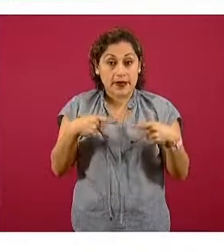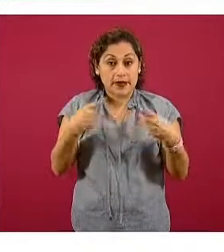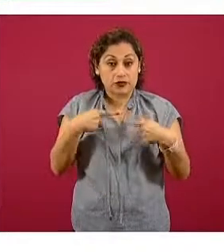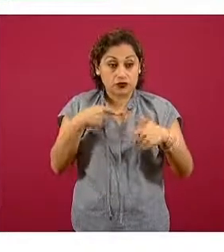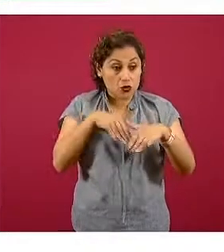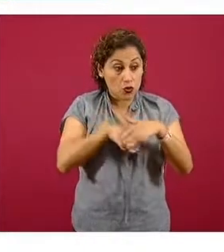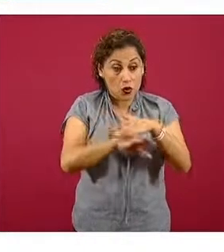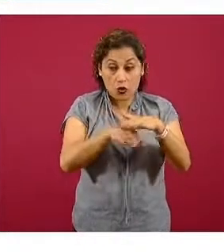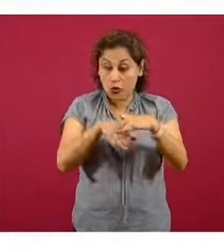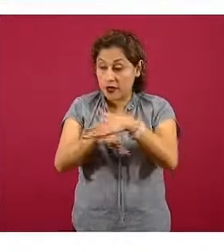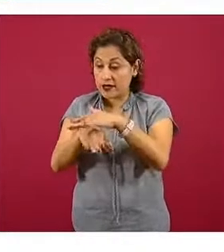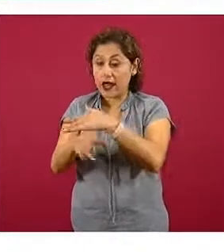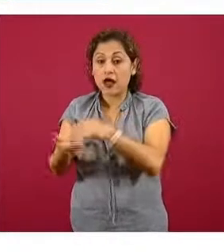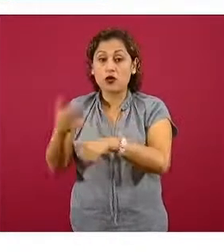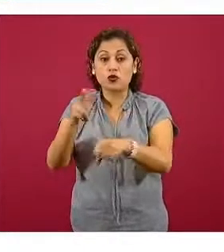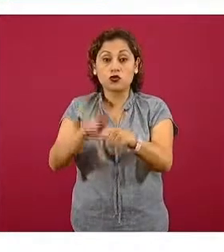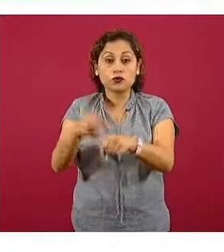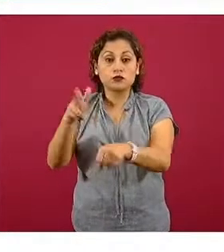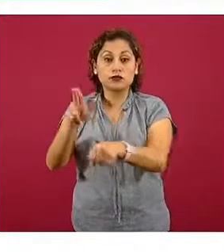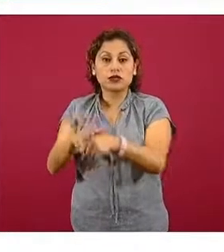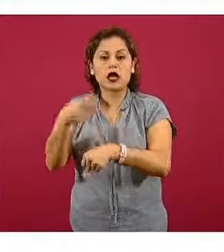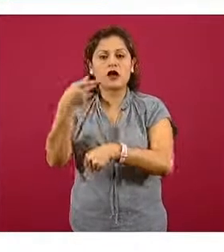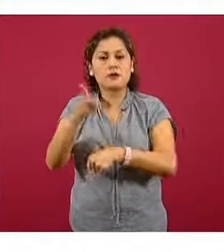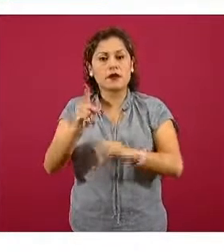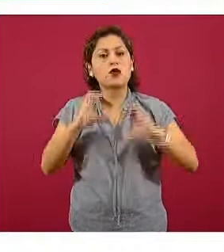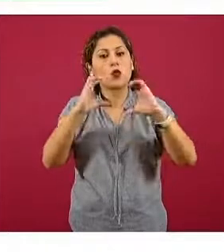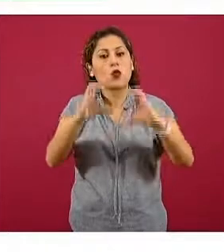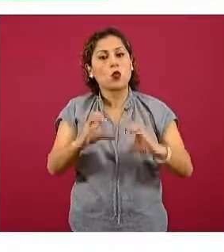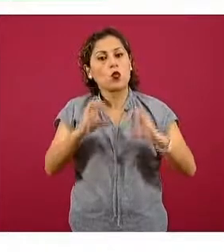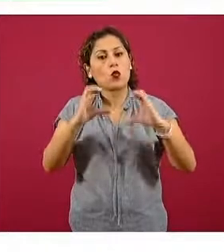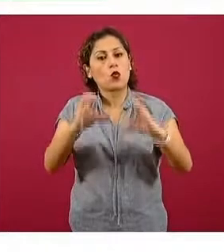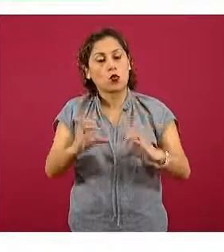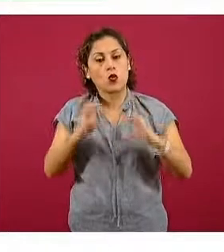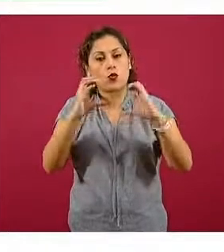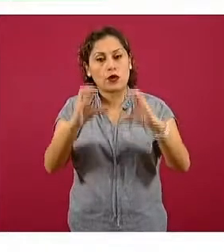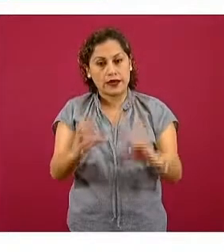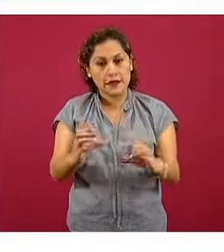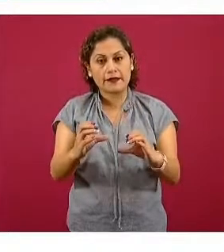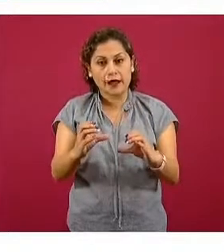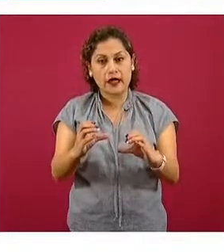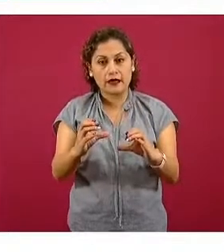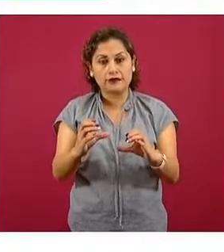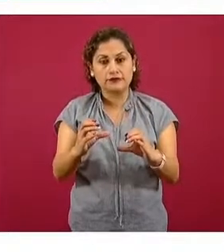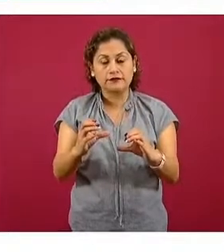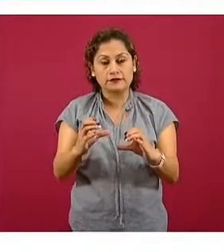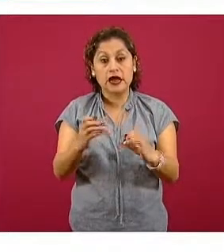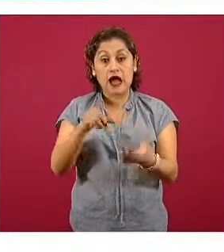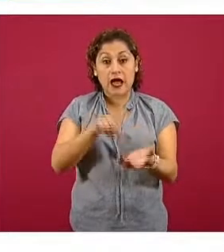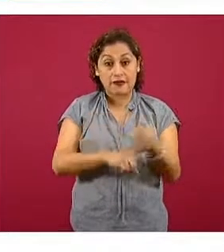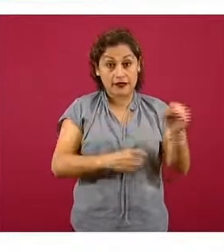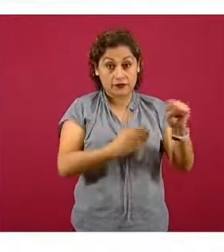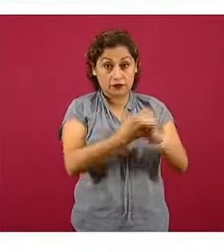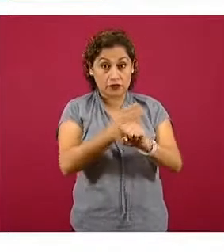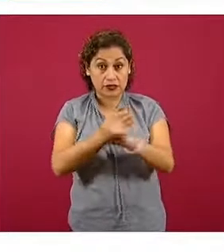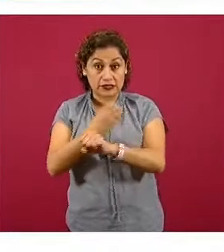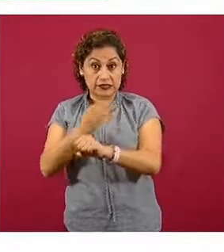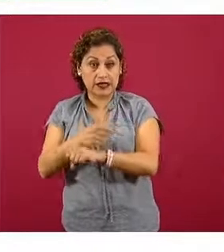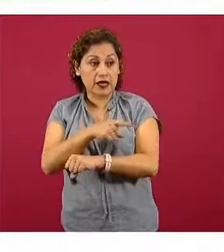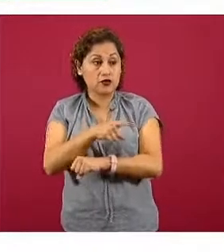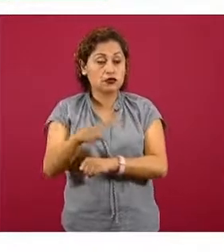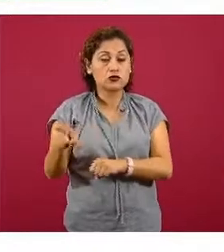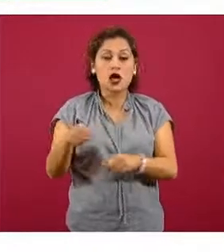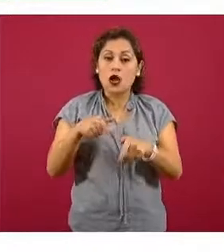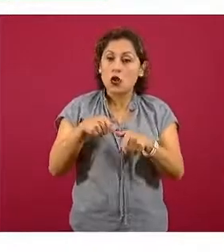aplicando las medidas de prevención, podamos continuar en las entidades, sobre todo, que han mostrado estabilidad o